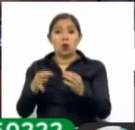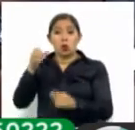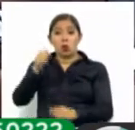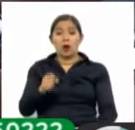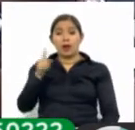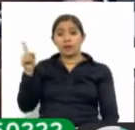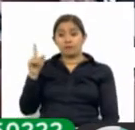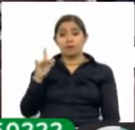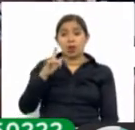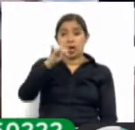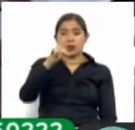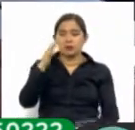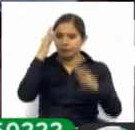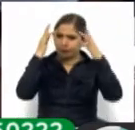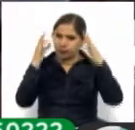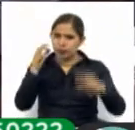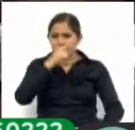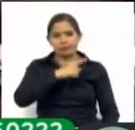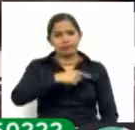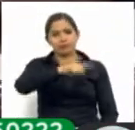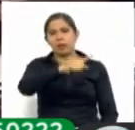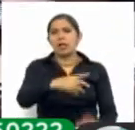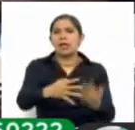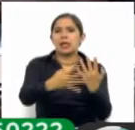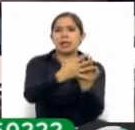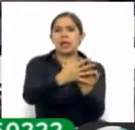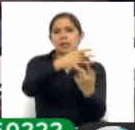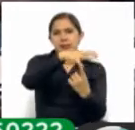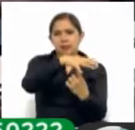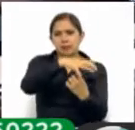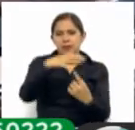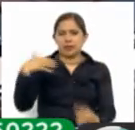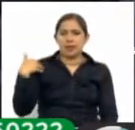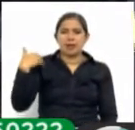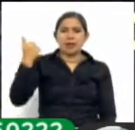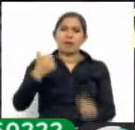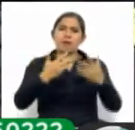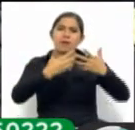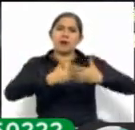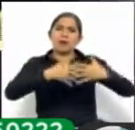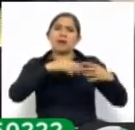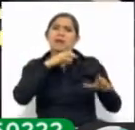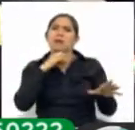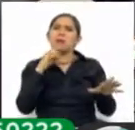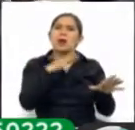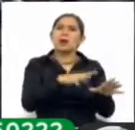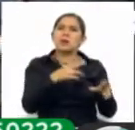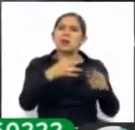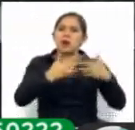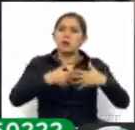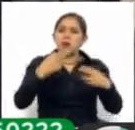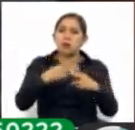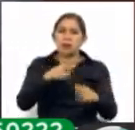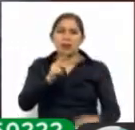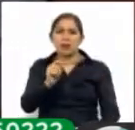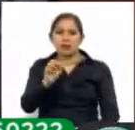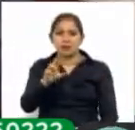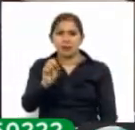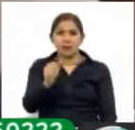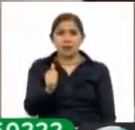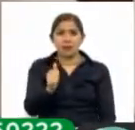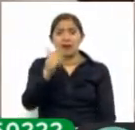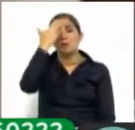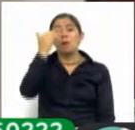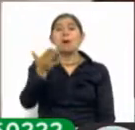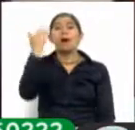alto dispuso la detención preventiva en la cárcel de San Pedro para el gerente de la empresa de Terza, Vladimir Gutiérrez, por el caso del deslizamiento de